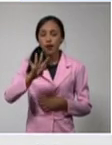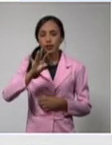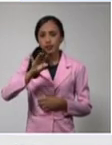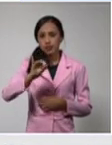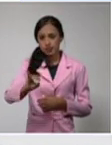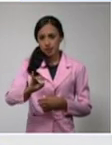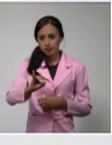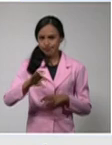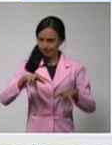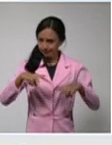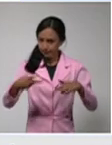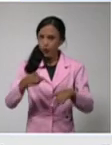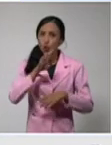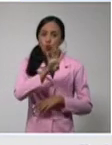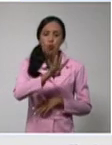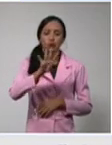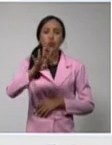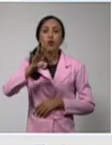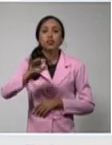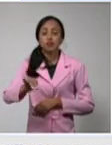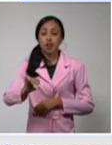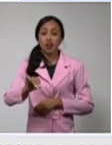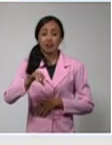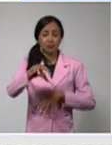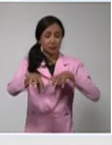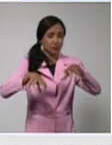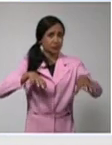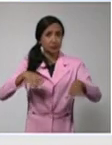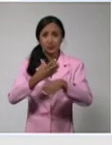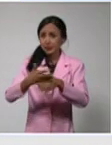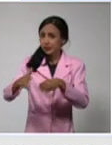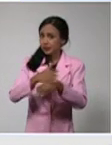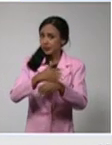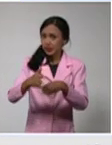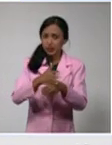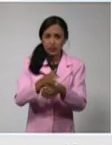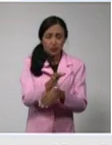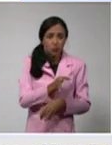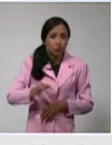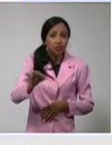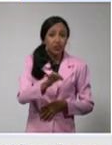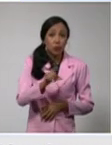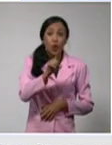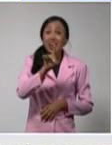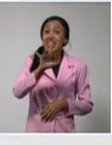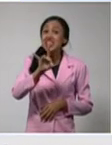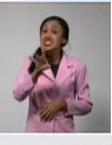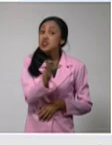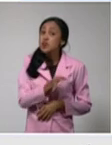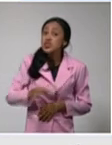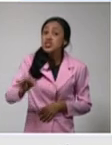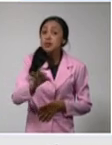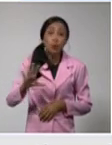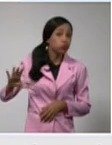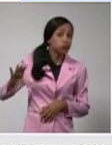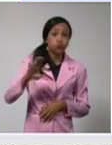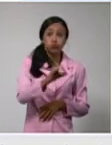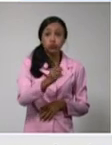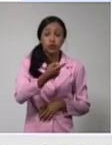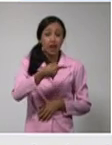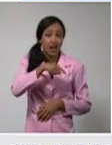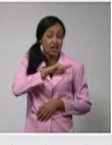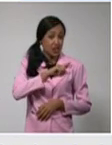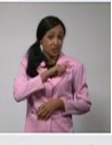446 dispersos, como ocurre siempre, en sus 15 municipios. Y ayer, el de mayor